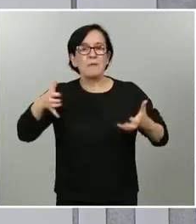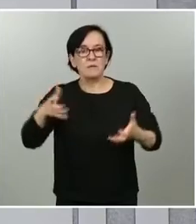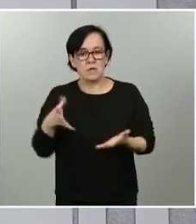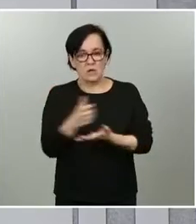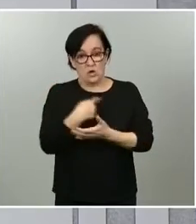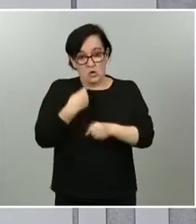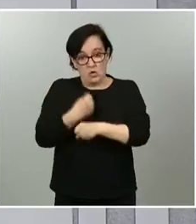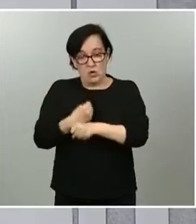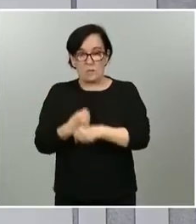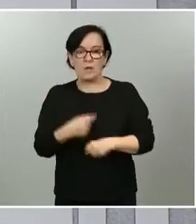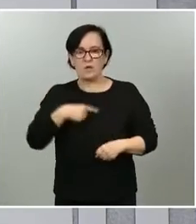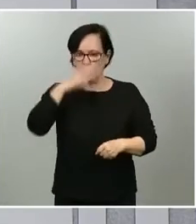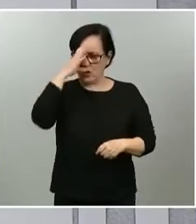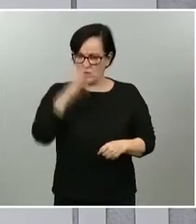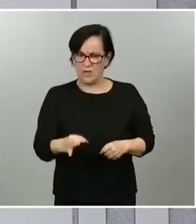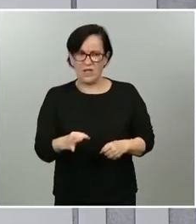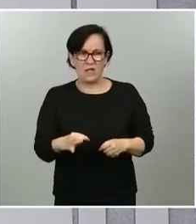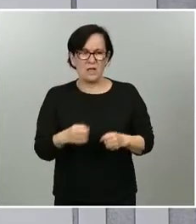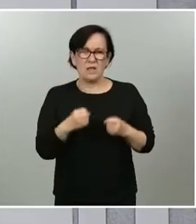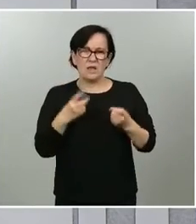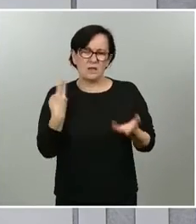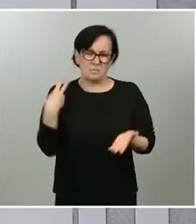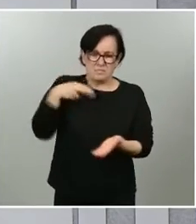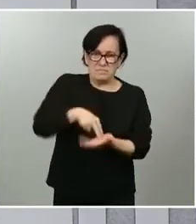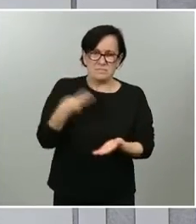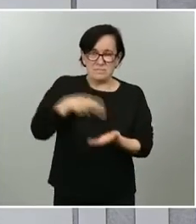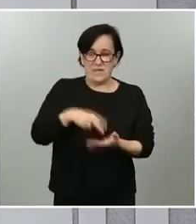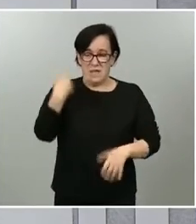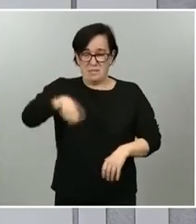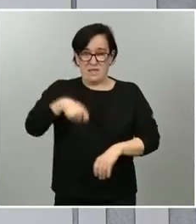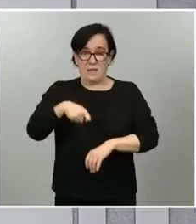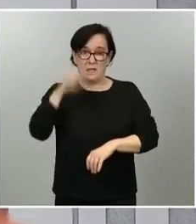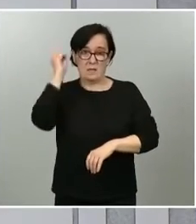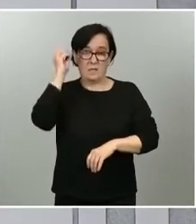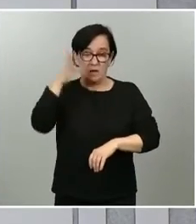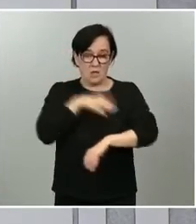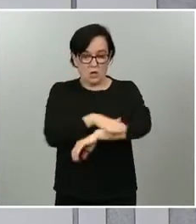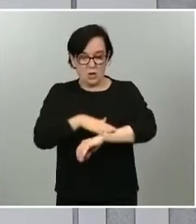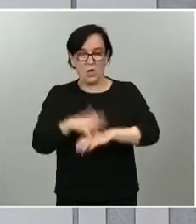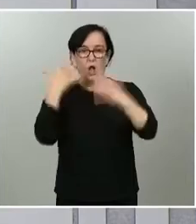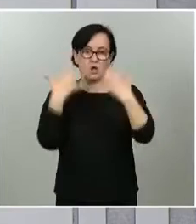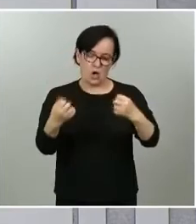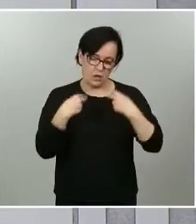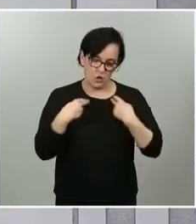yo creo Víctor que en las múltiples apariciones que ha hecho el presidente del gobierno en el congreso de los diputados en esta propia